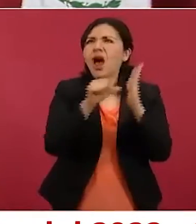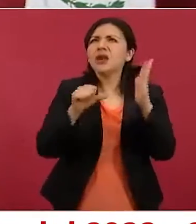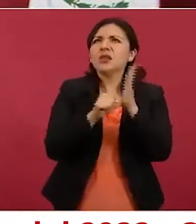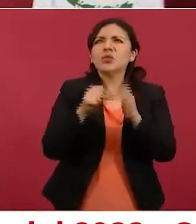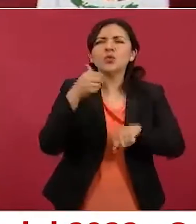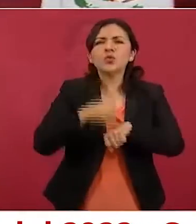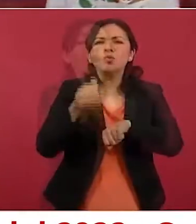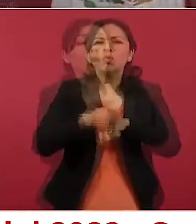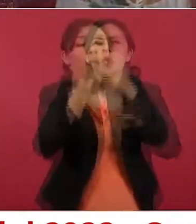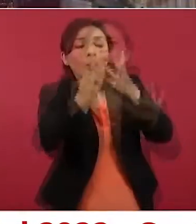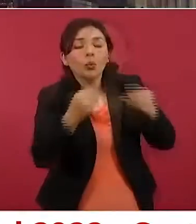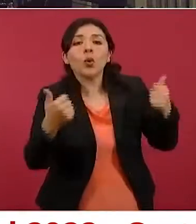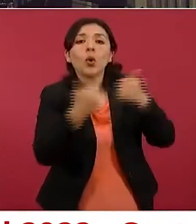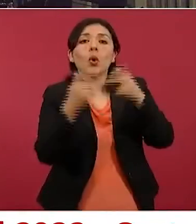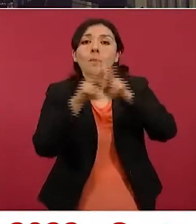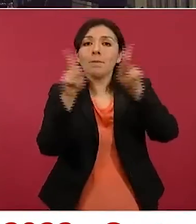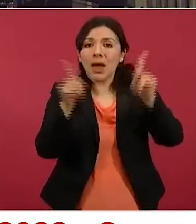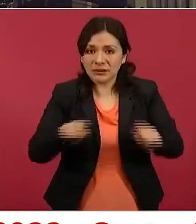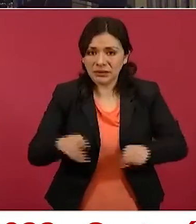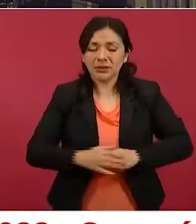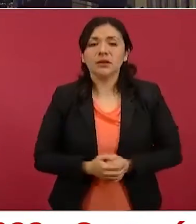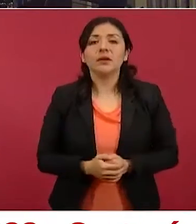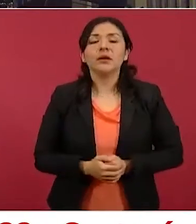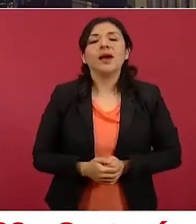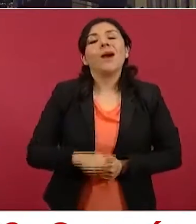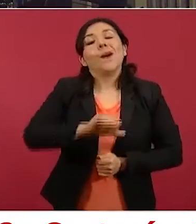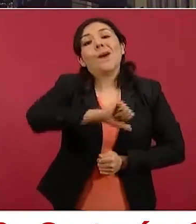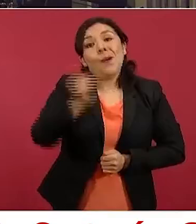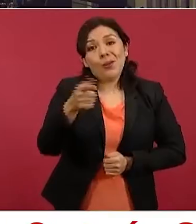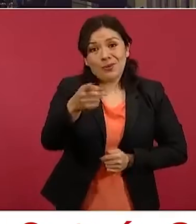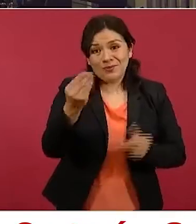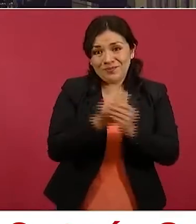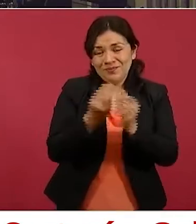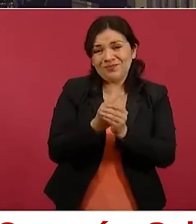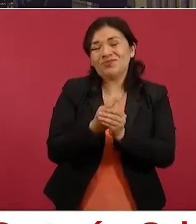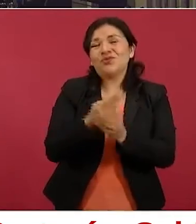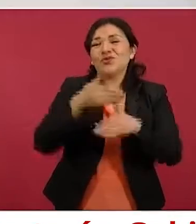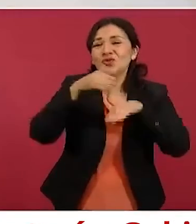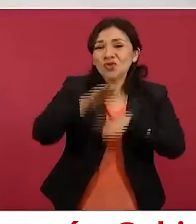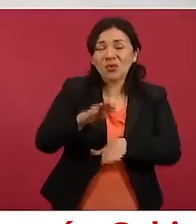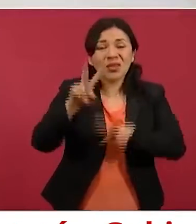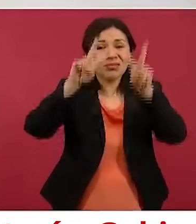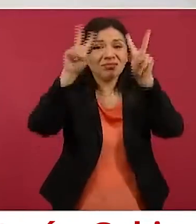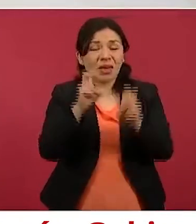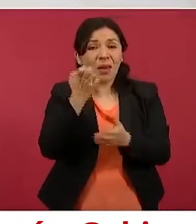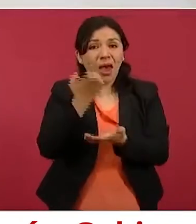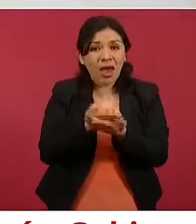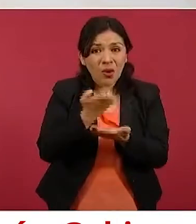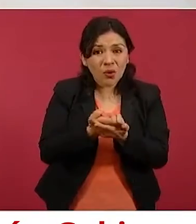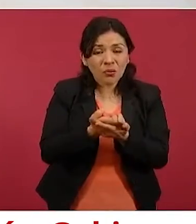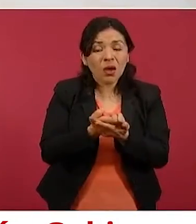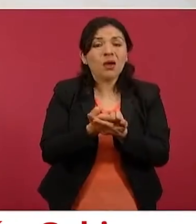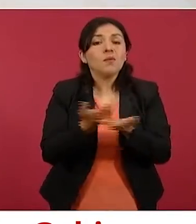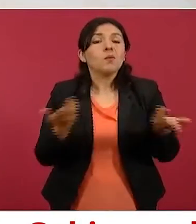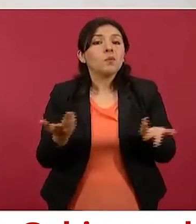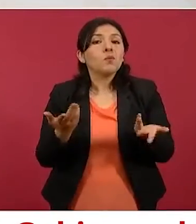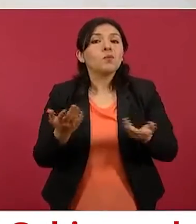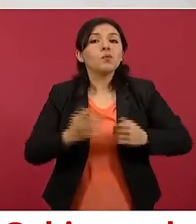89. Acerca de los efectos económicos que puede